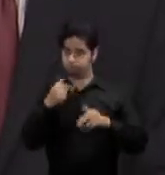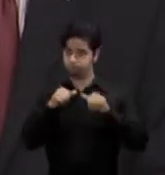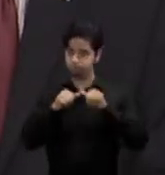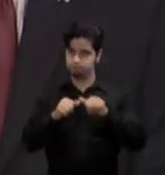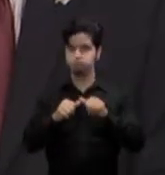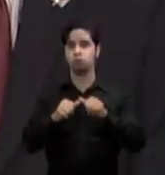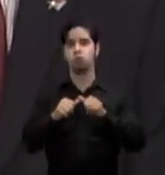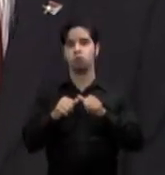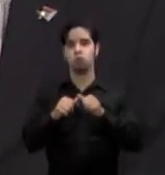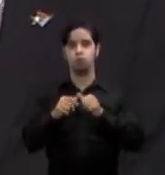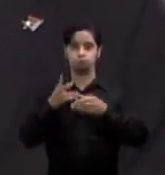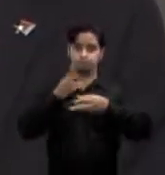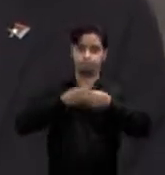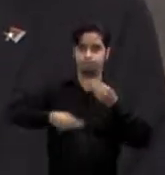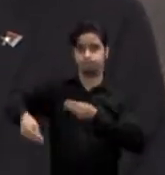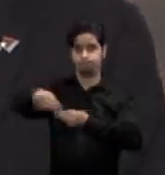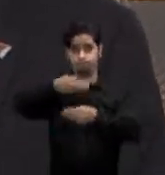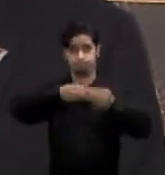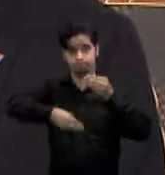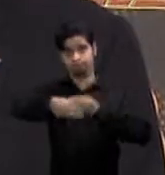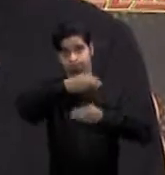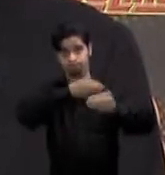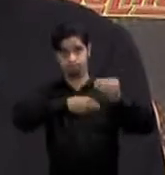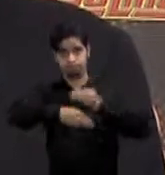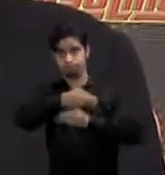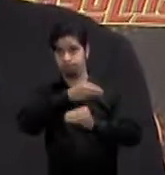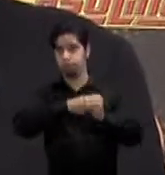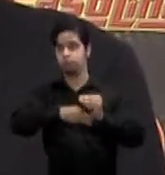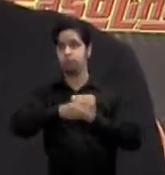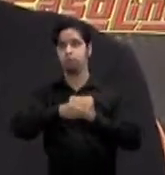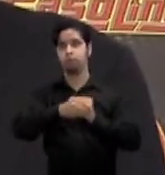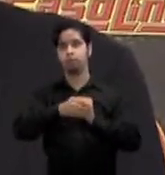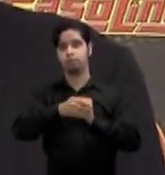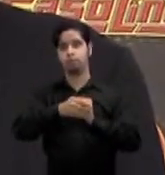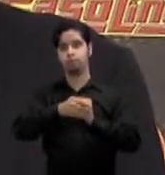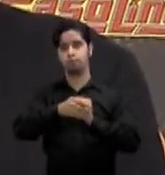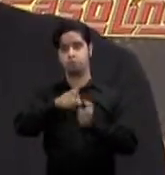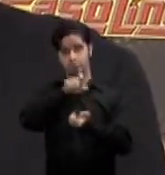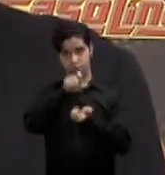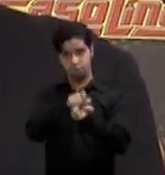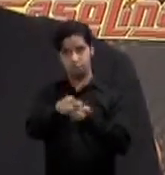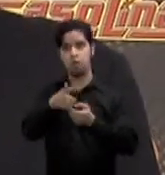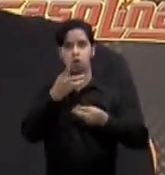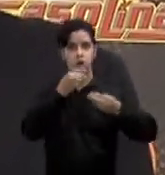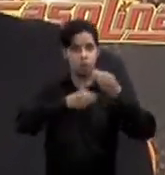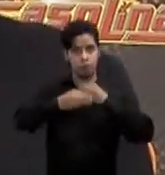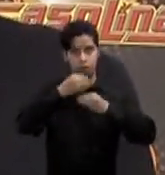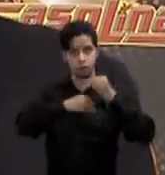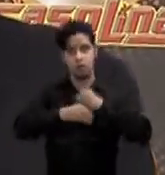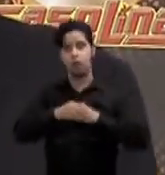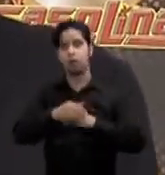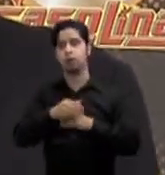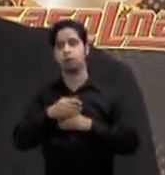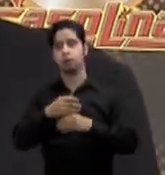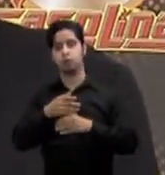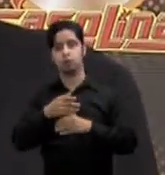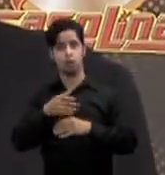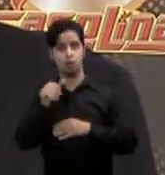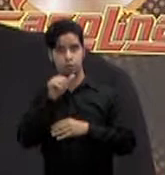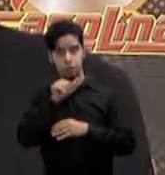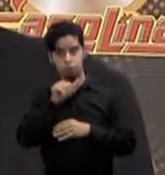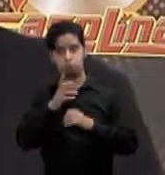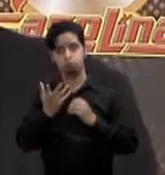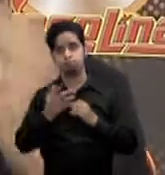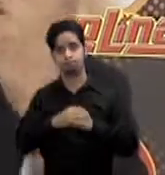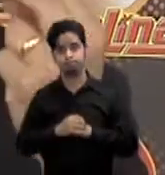impulsando la exportación particularmente de productos de comida y alimento y bebida al área de la